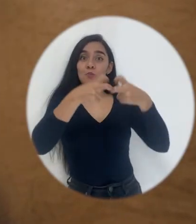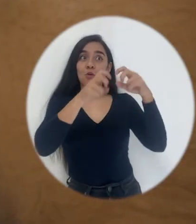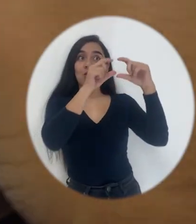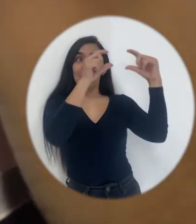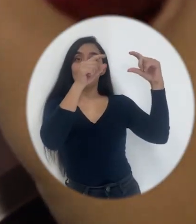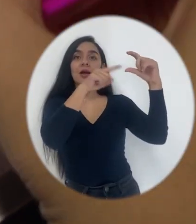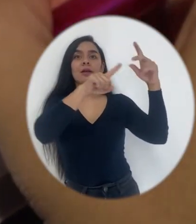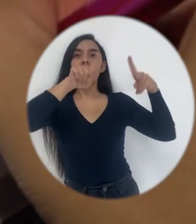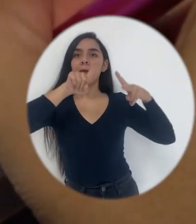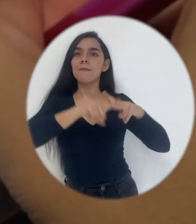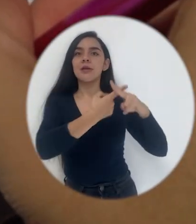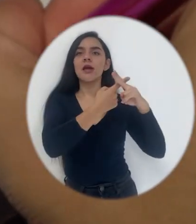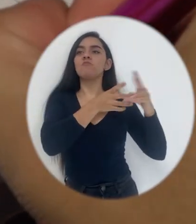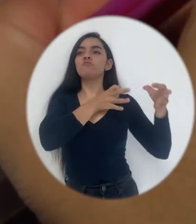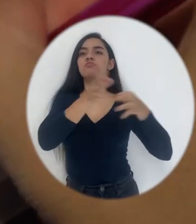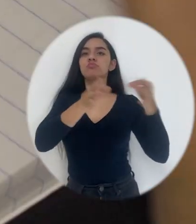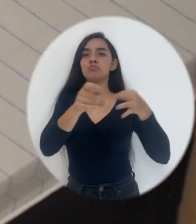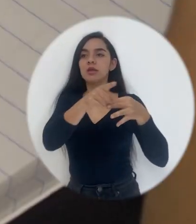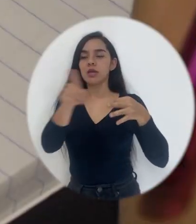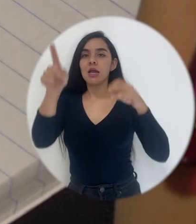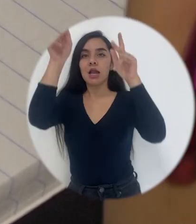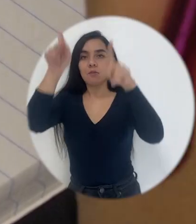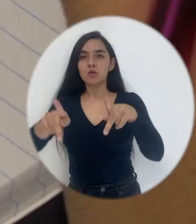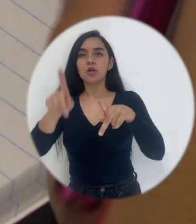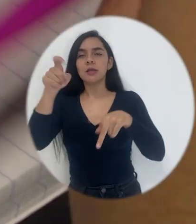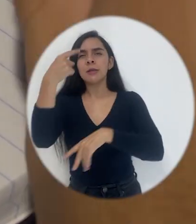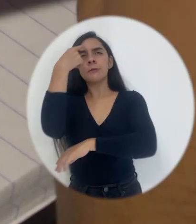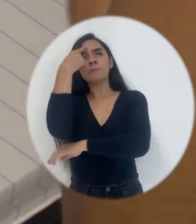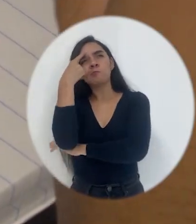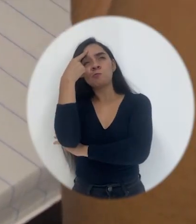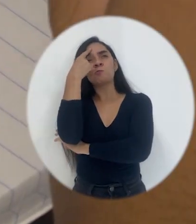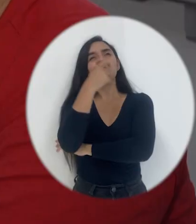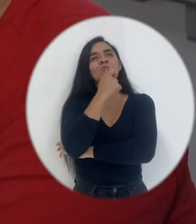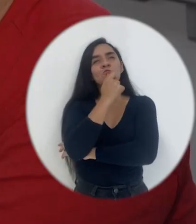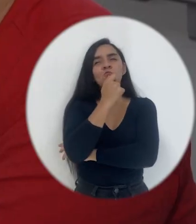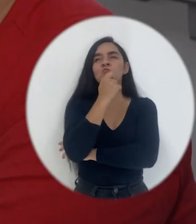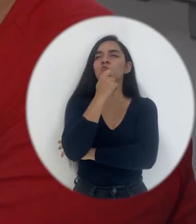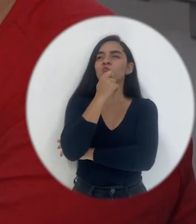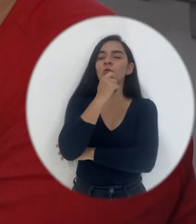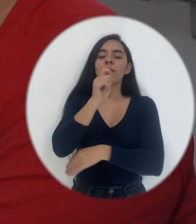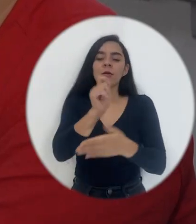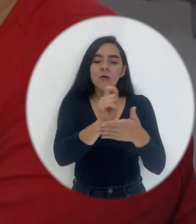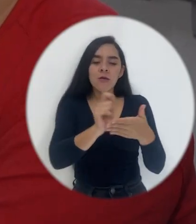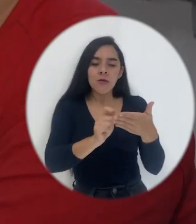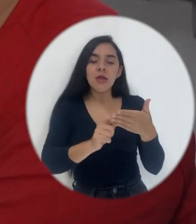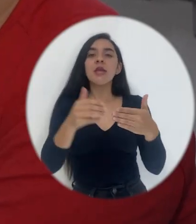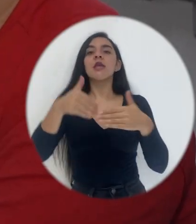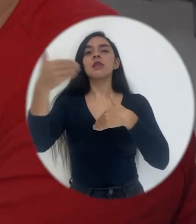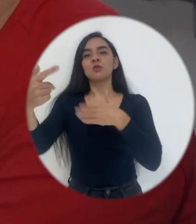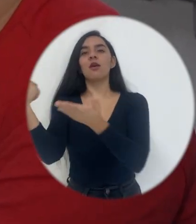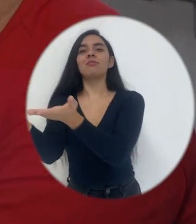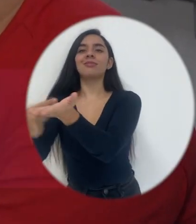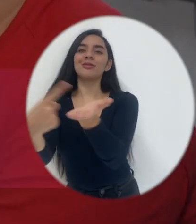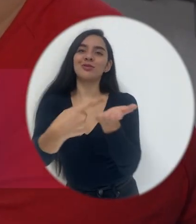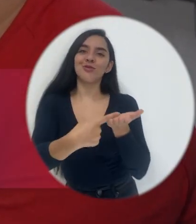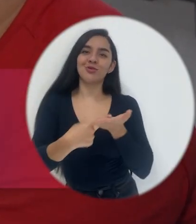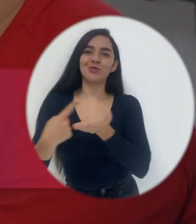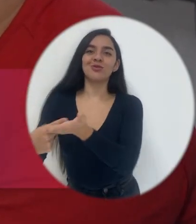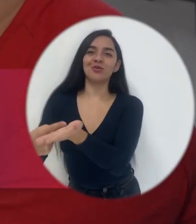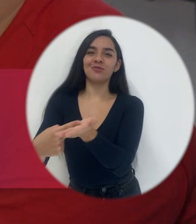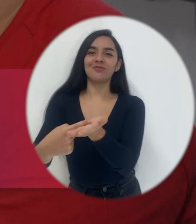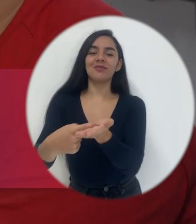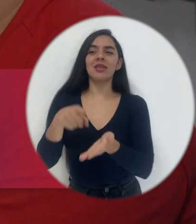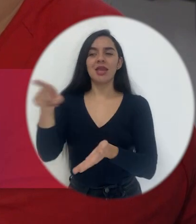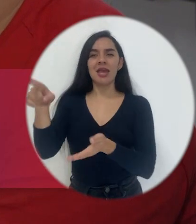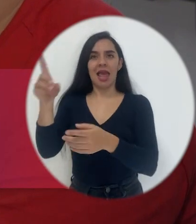con una explicación tradicional, ¿verdad? Sino que empezamos con un problema, damos tiempo para que la gente piense, desarrolle y ya después viene la discusión de